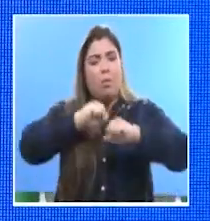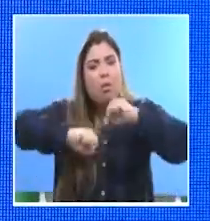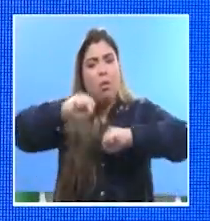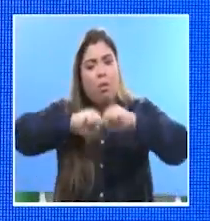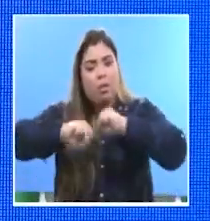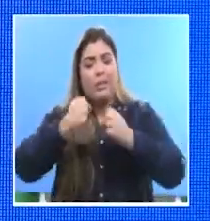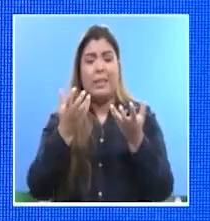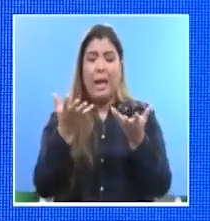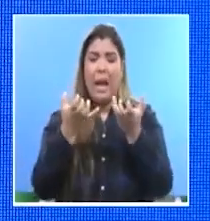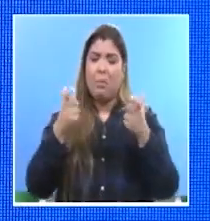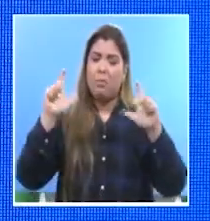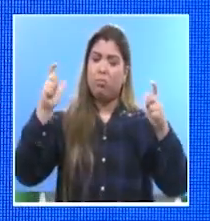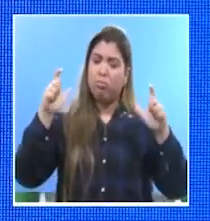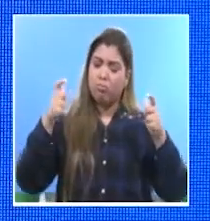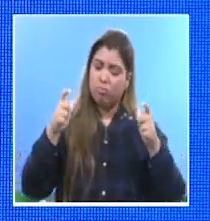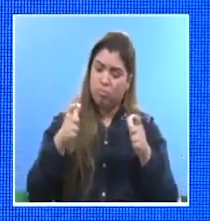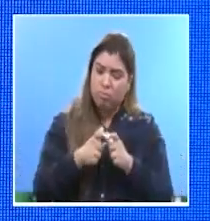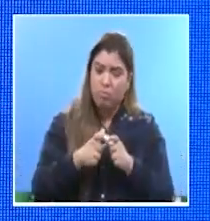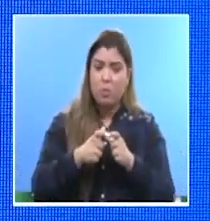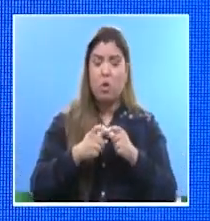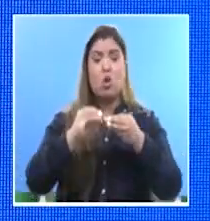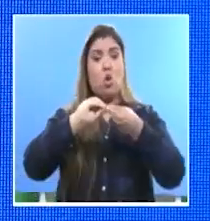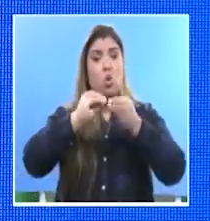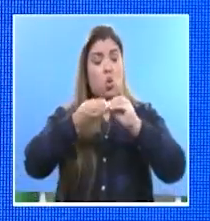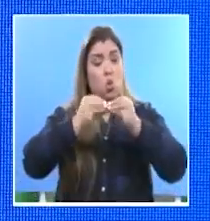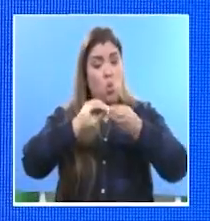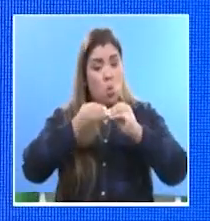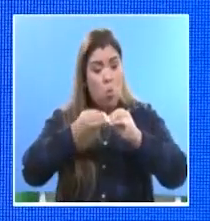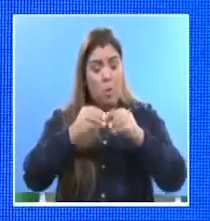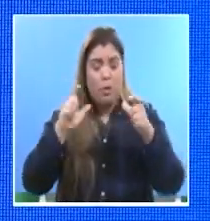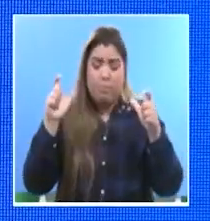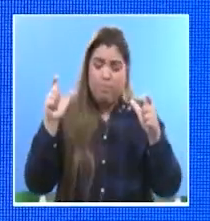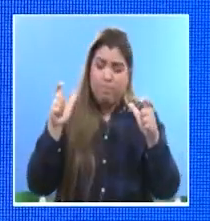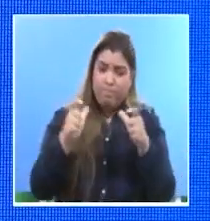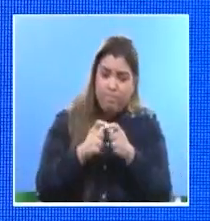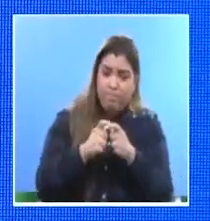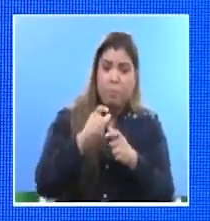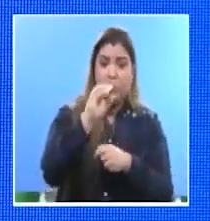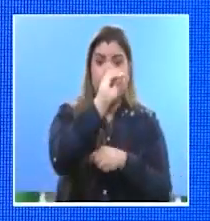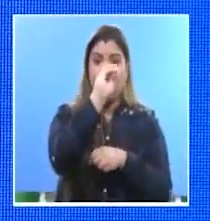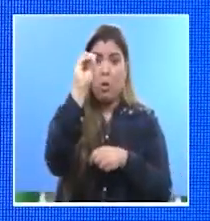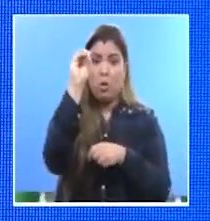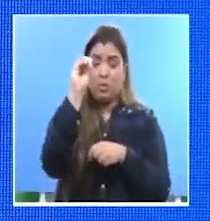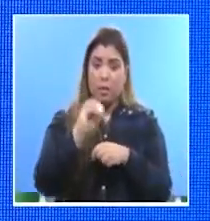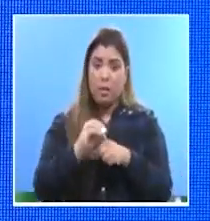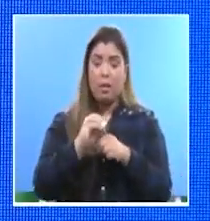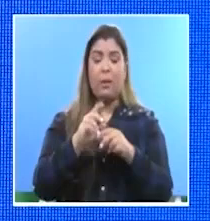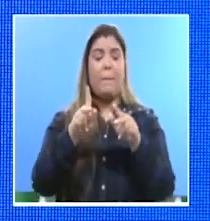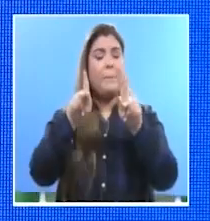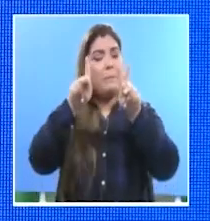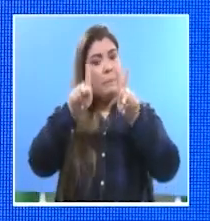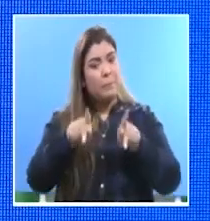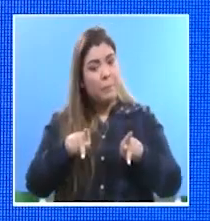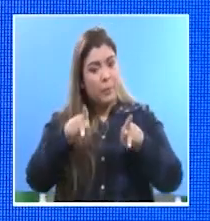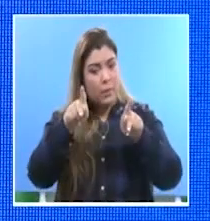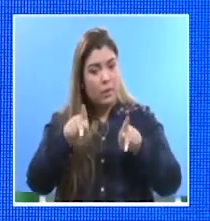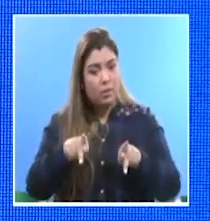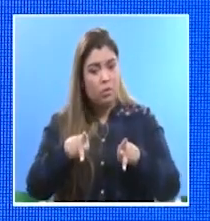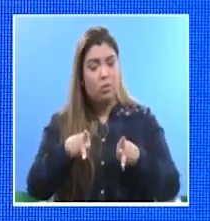el número y, por tanto, un porcentaje de personas